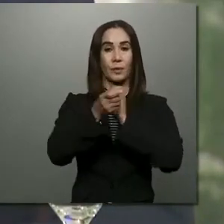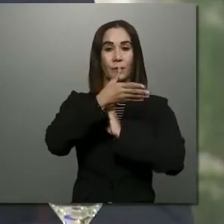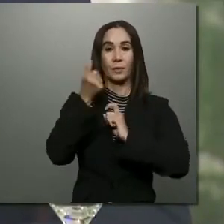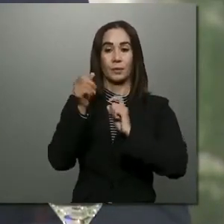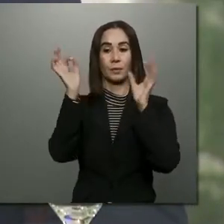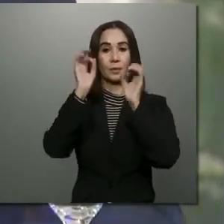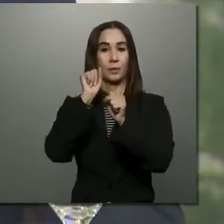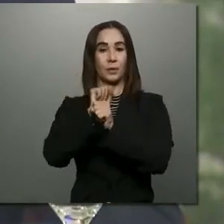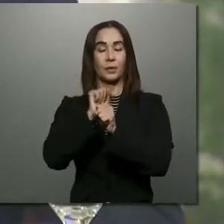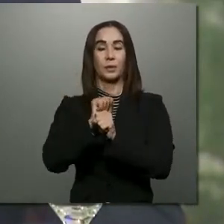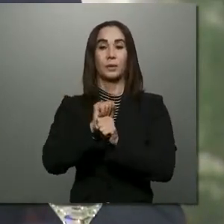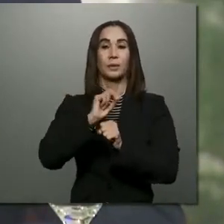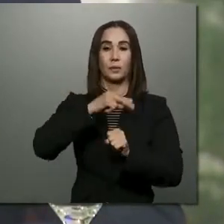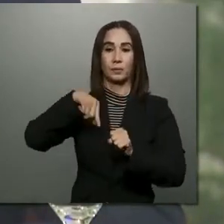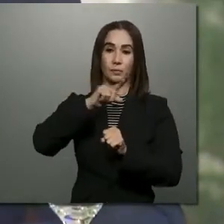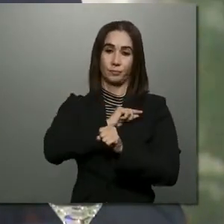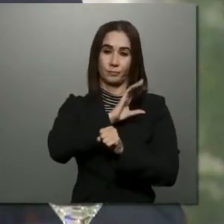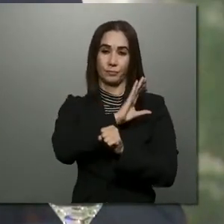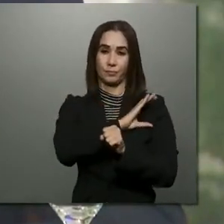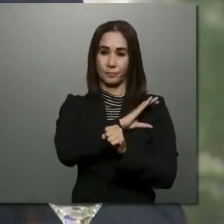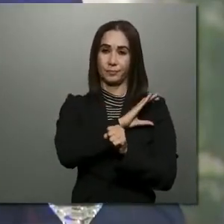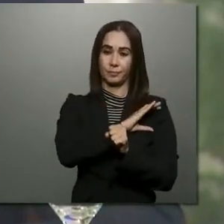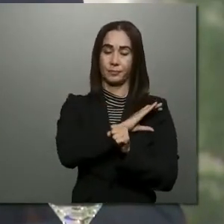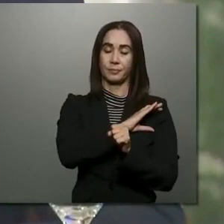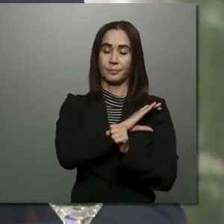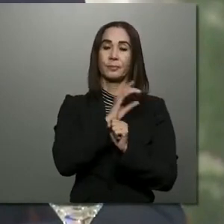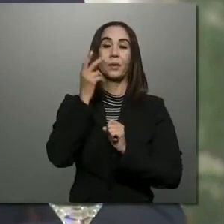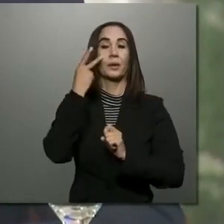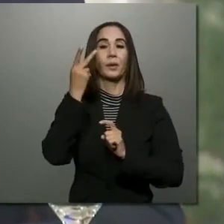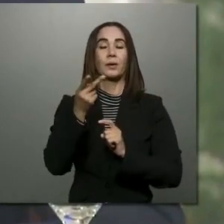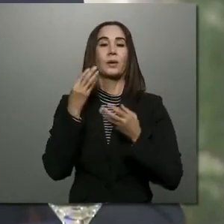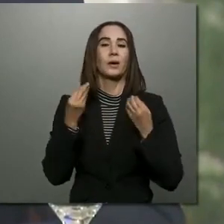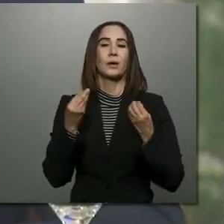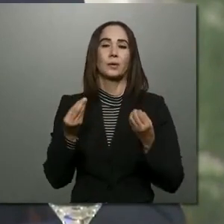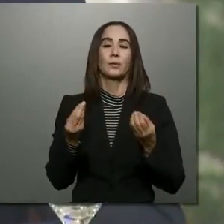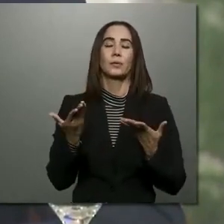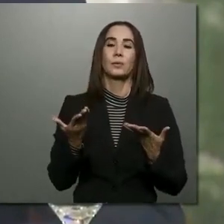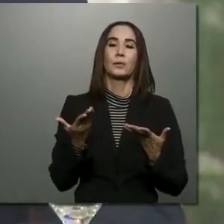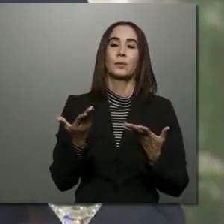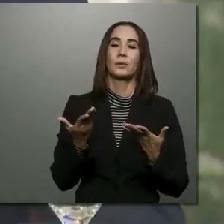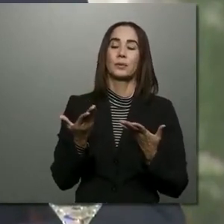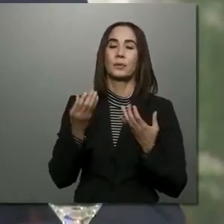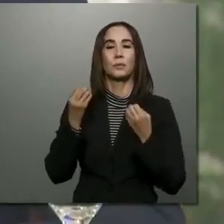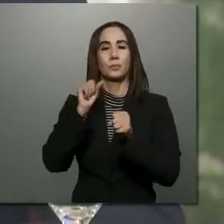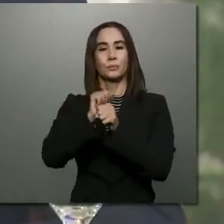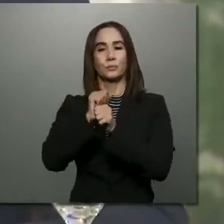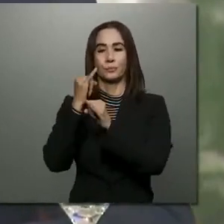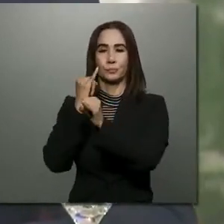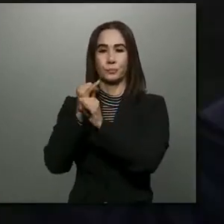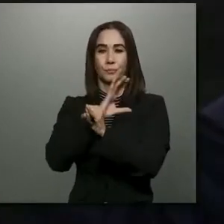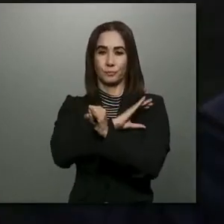trabajo de nuestros policías. Hay que ver en qué condiciones labora el cuerpo